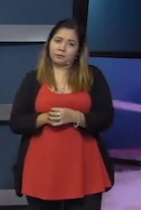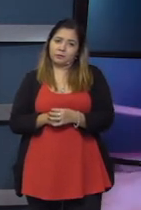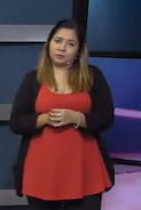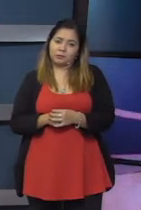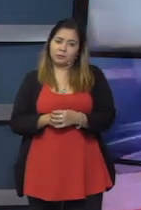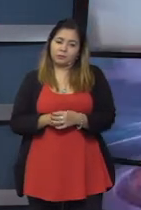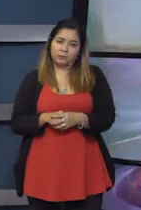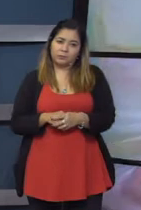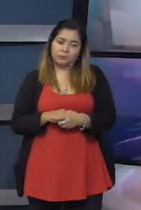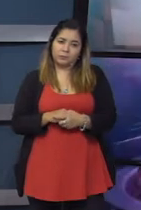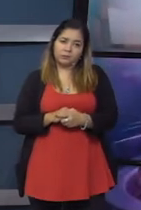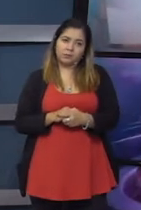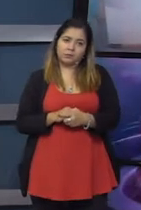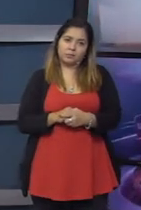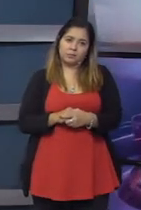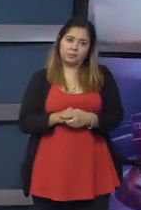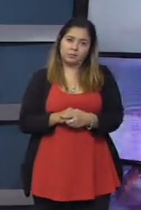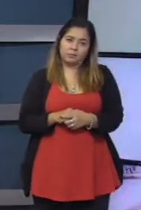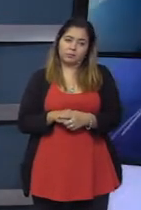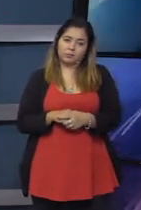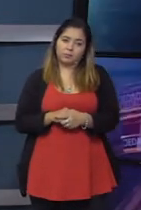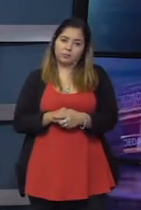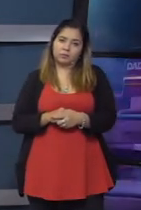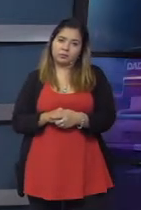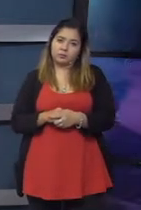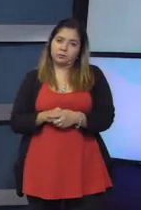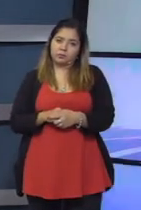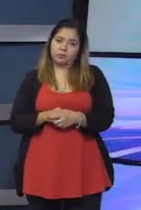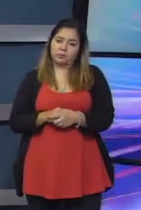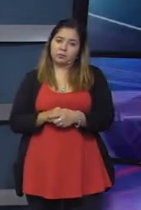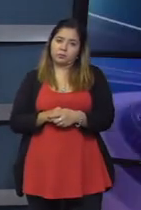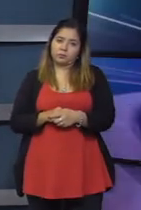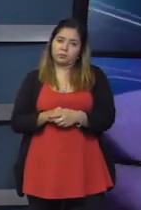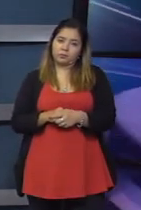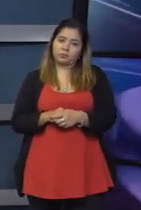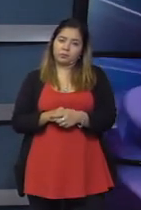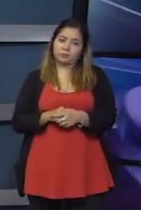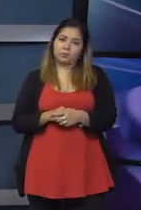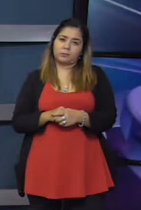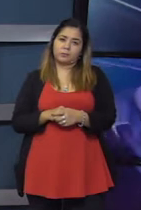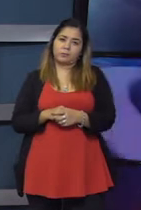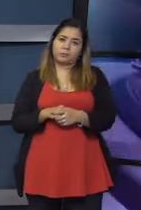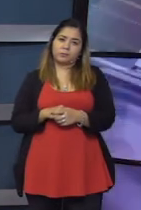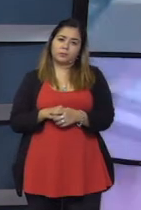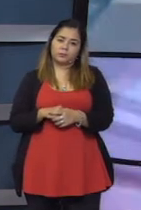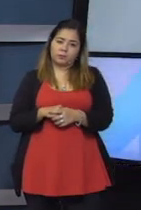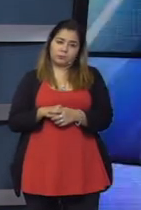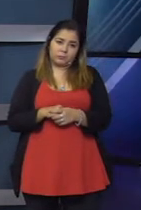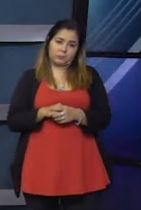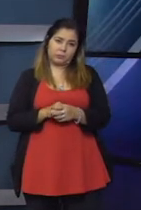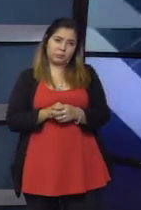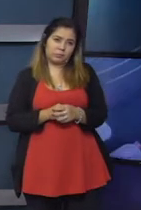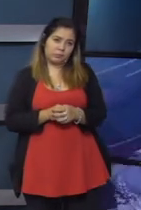66-68, que es la ley de creación, se titulaba que los directivos tenían que tener un sueldo asimilable a un